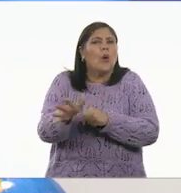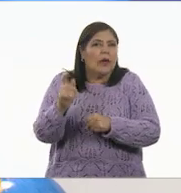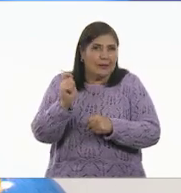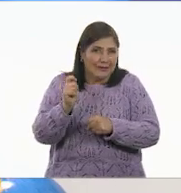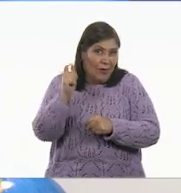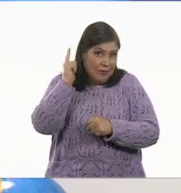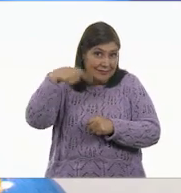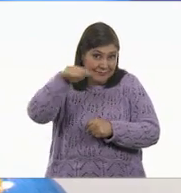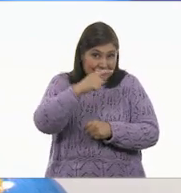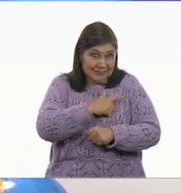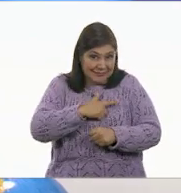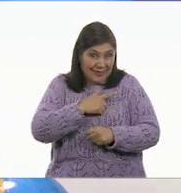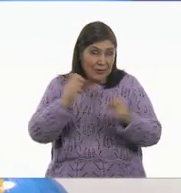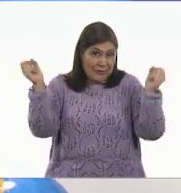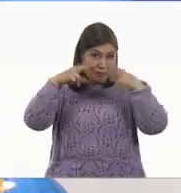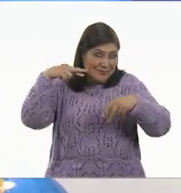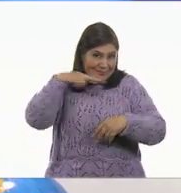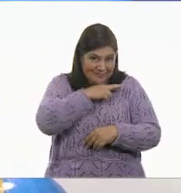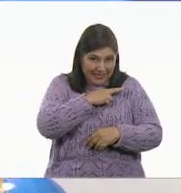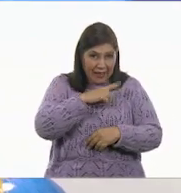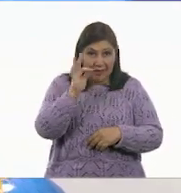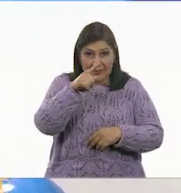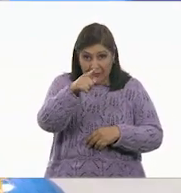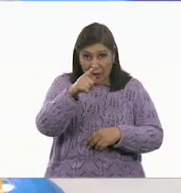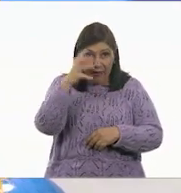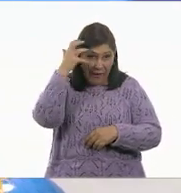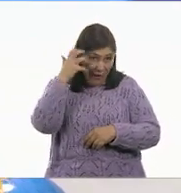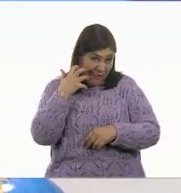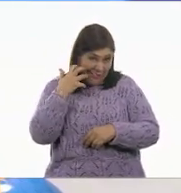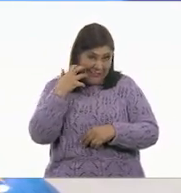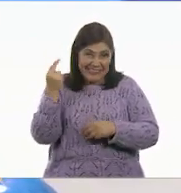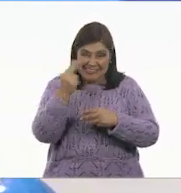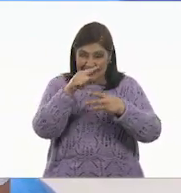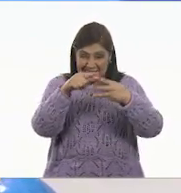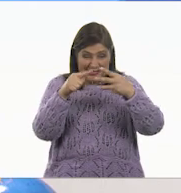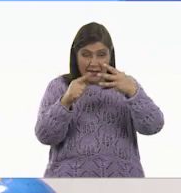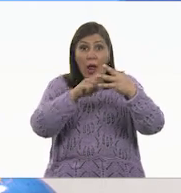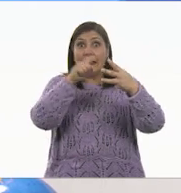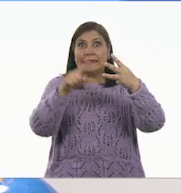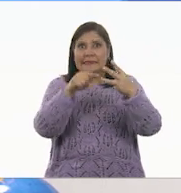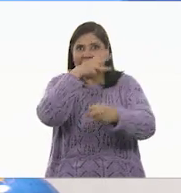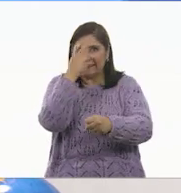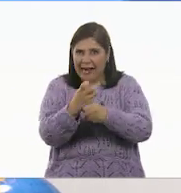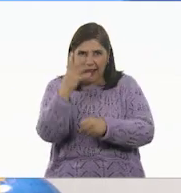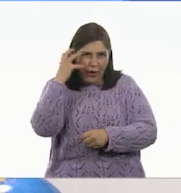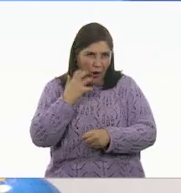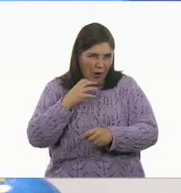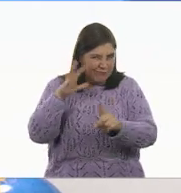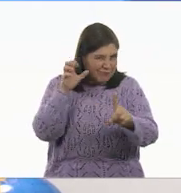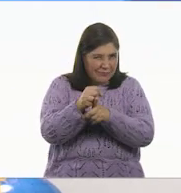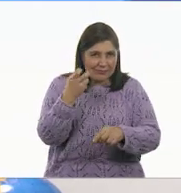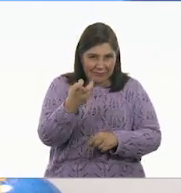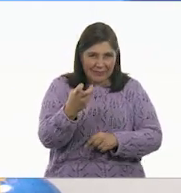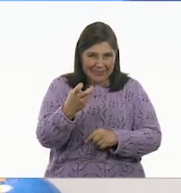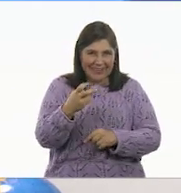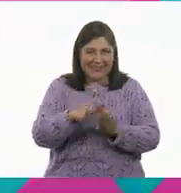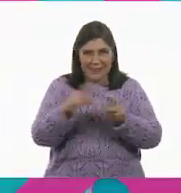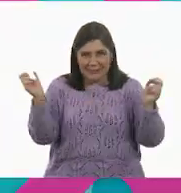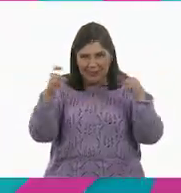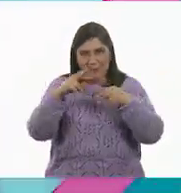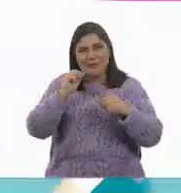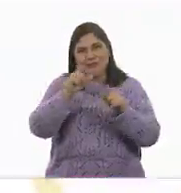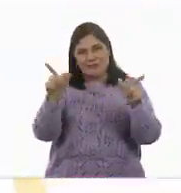nosotros. Nos vemos a la próxima y recuerden, si vas a ser un león, sé el tercer león. Antes, amigos, vamos a movernos un poco.